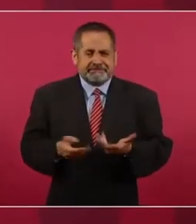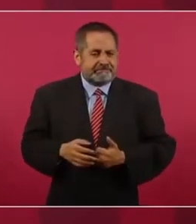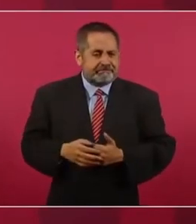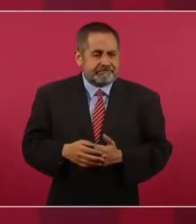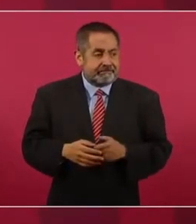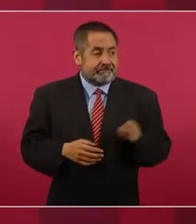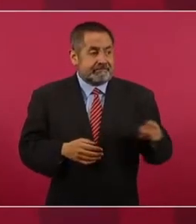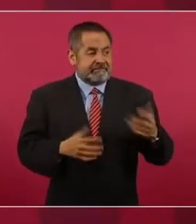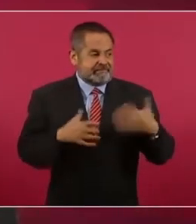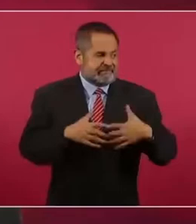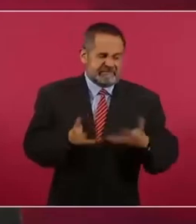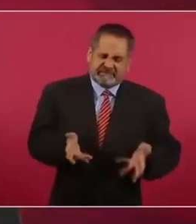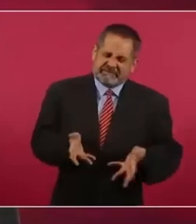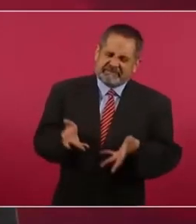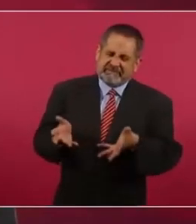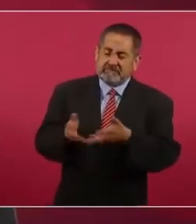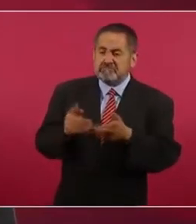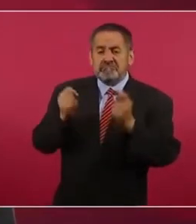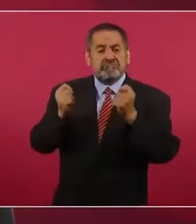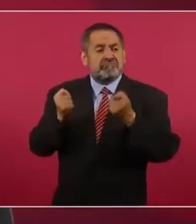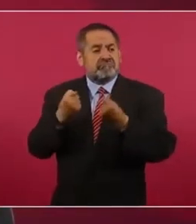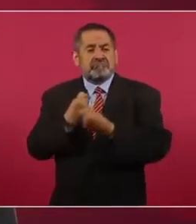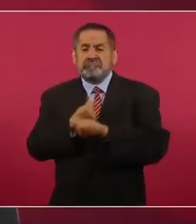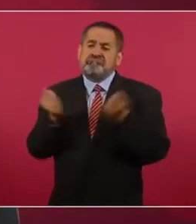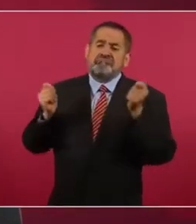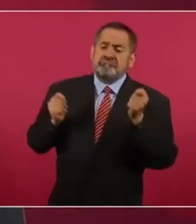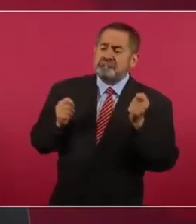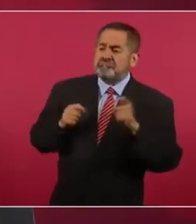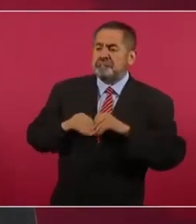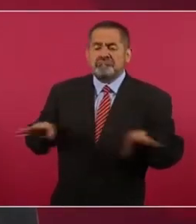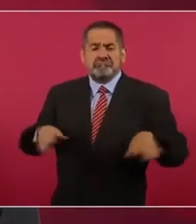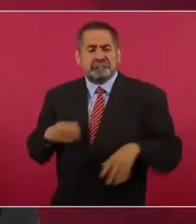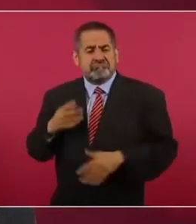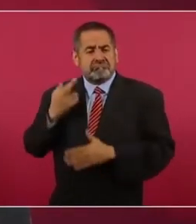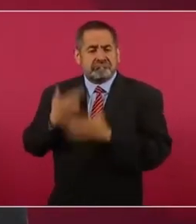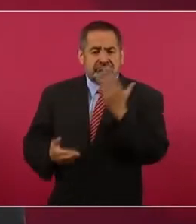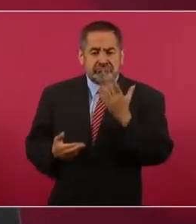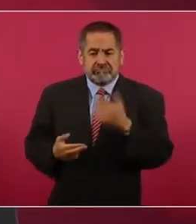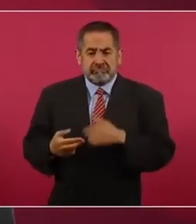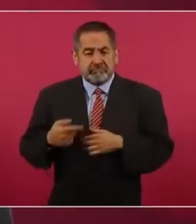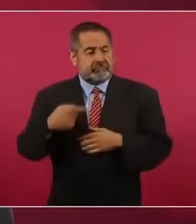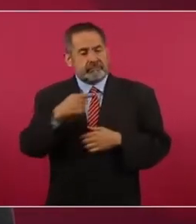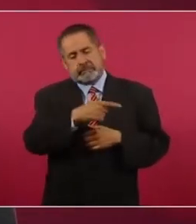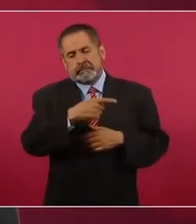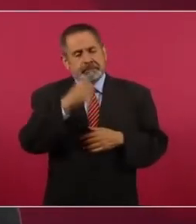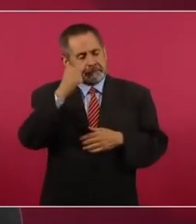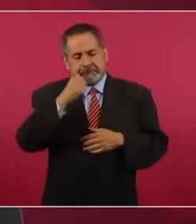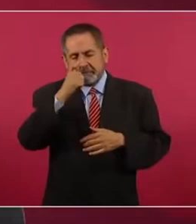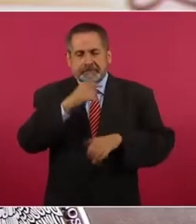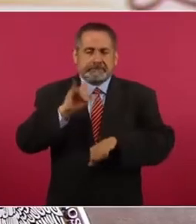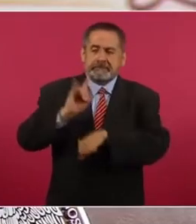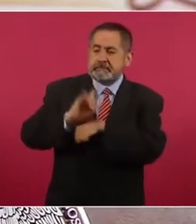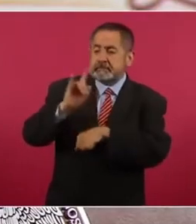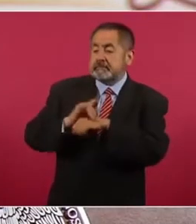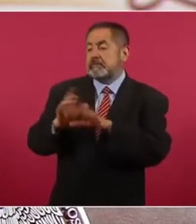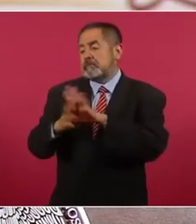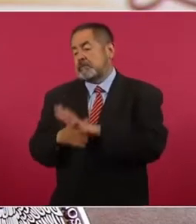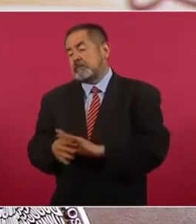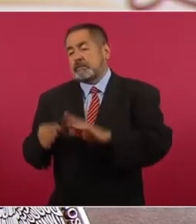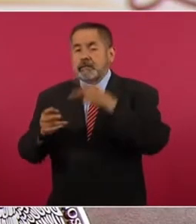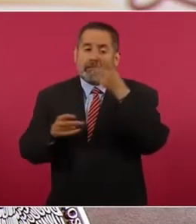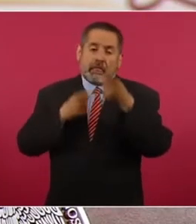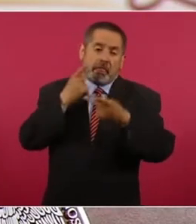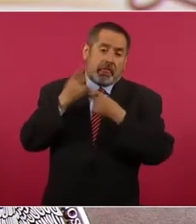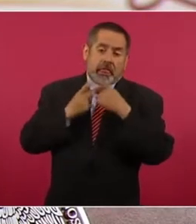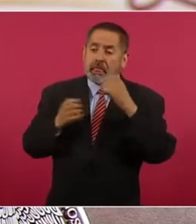una manera abierta, grosera, pero también disfrazada, como suele hacer la industria del tabaco, con un discurso